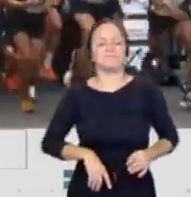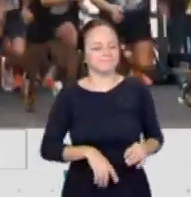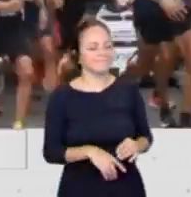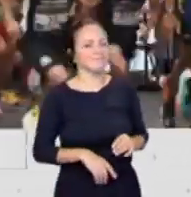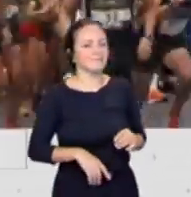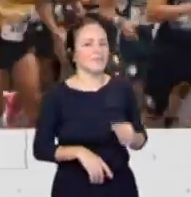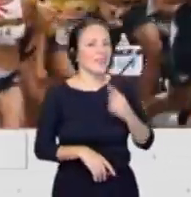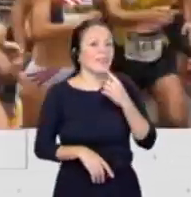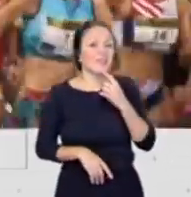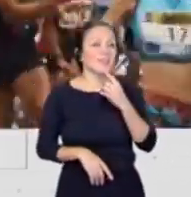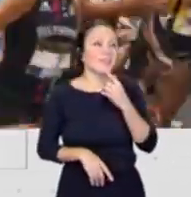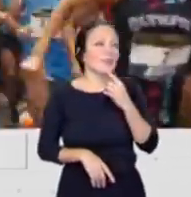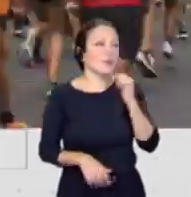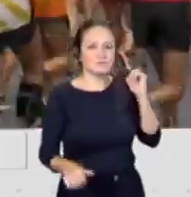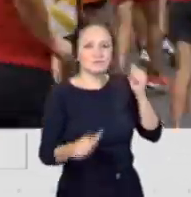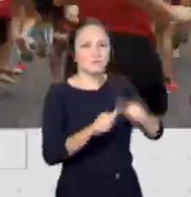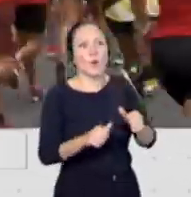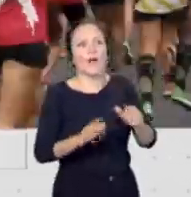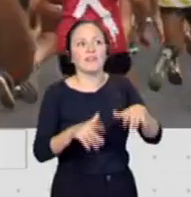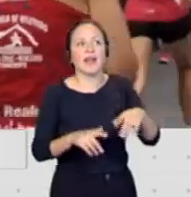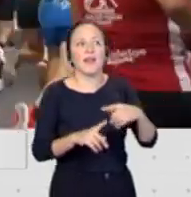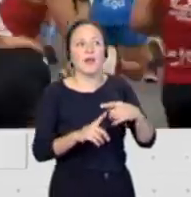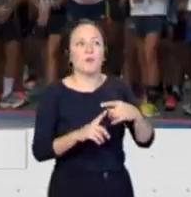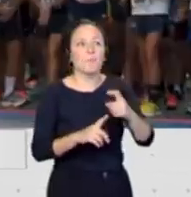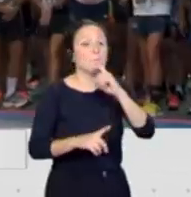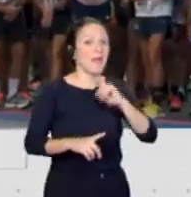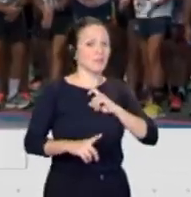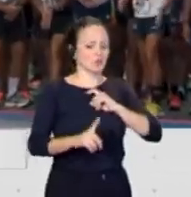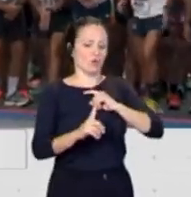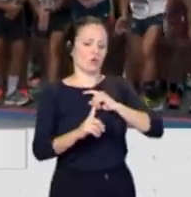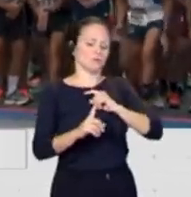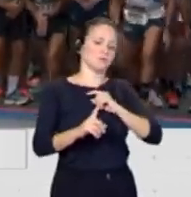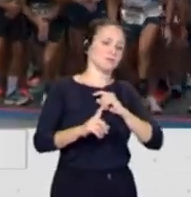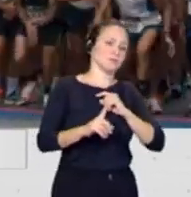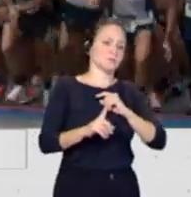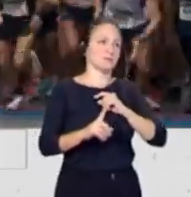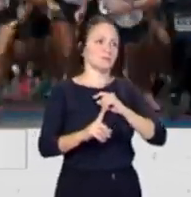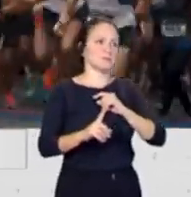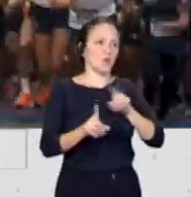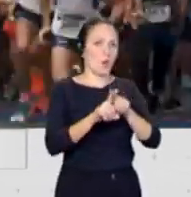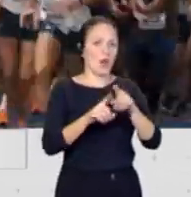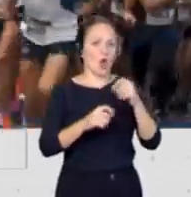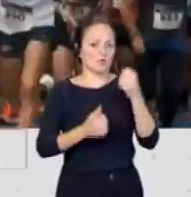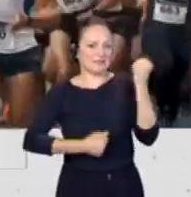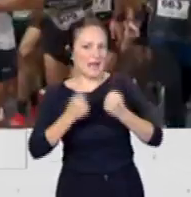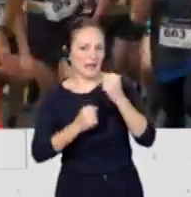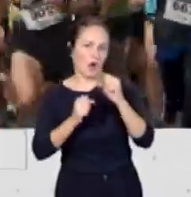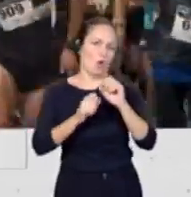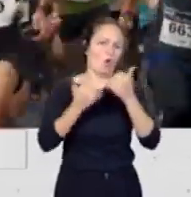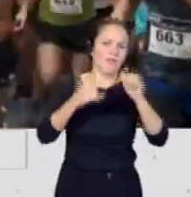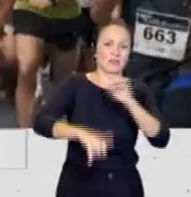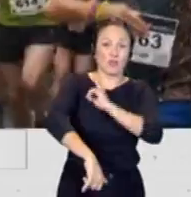el premio, el termómetro que debe de marcar si una competición como esta, una carrera, un evento deportivo